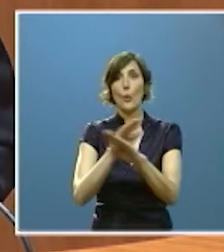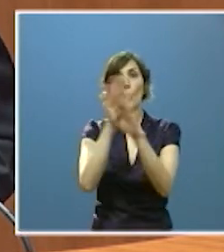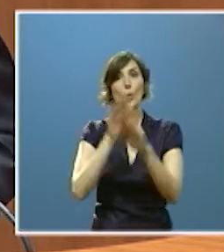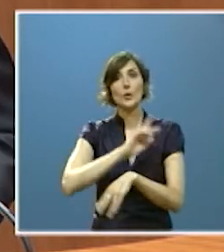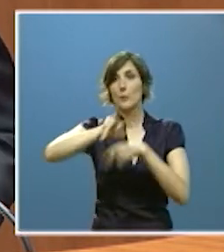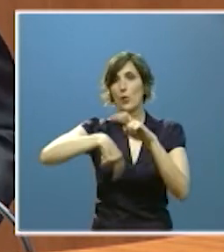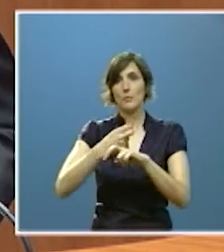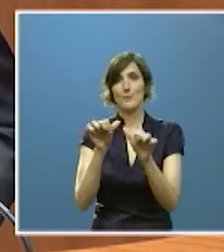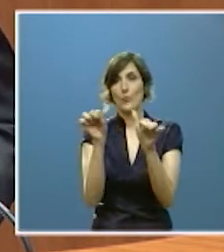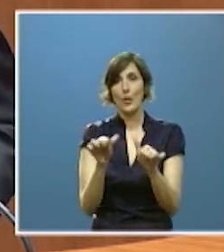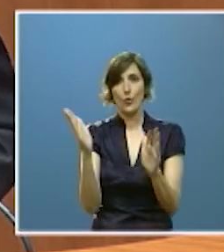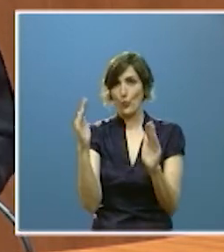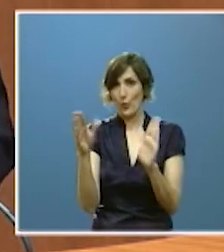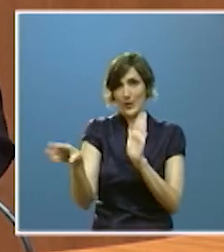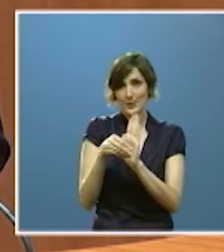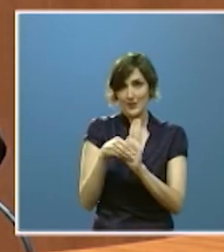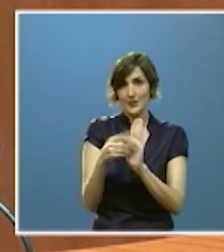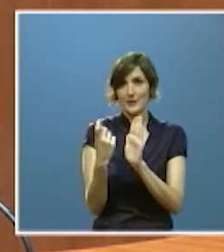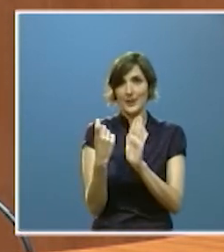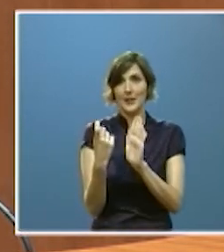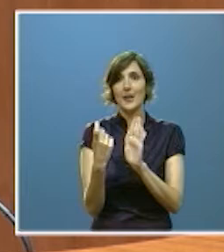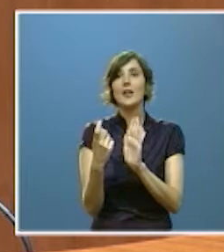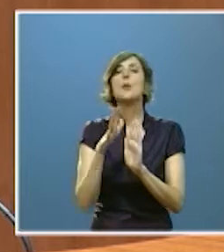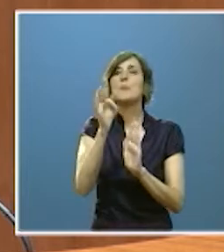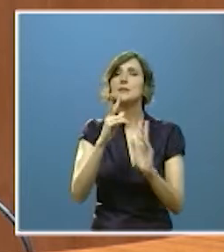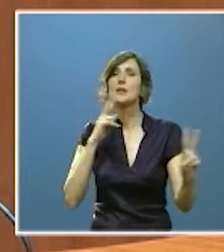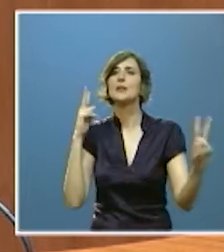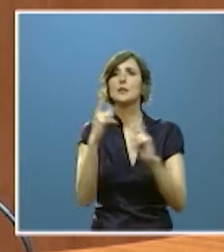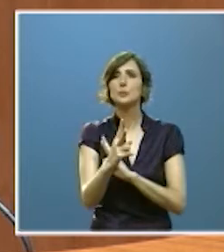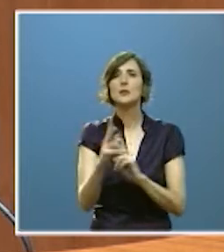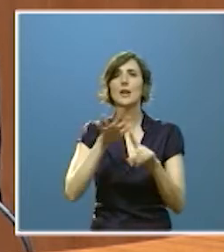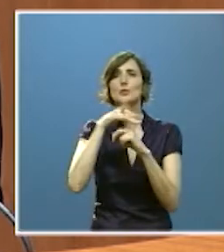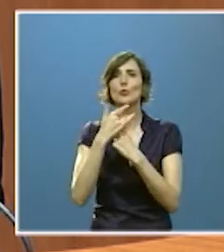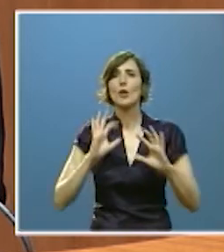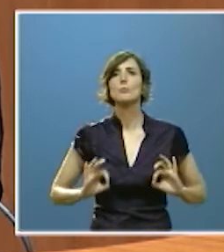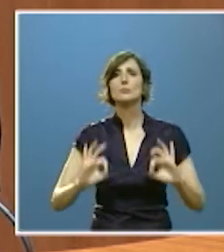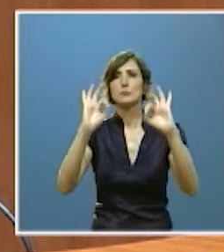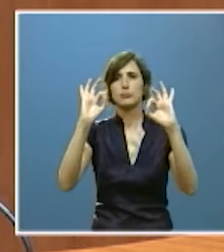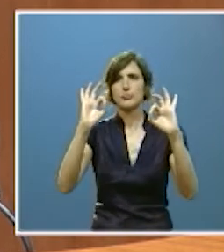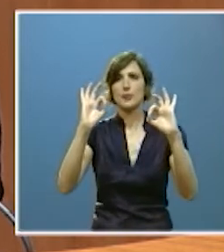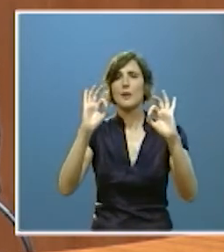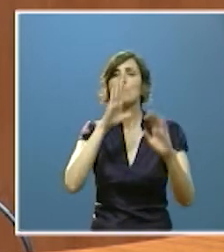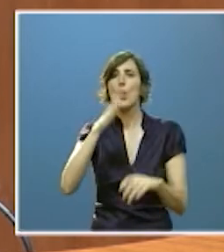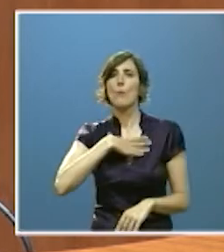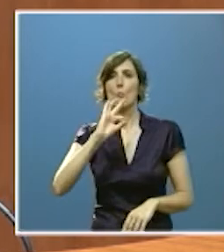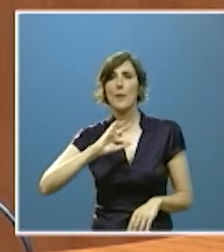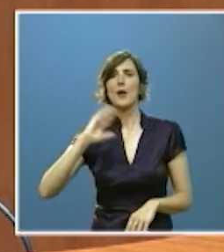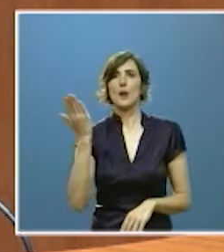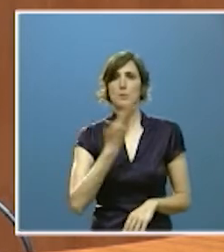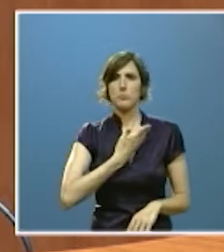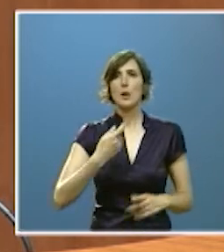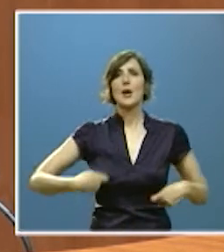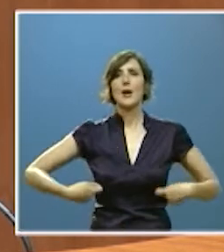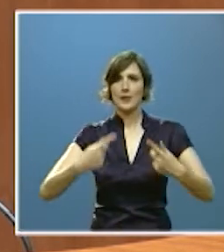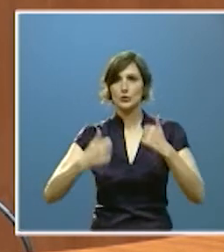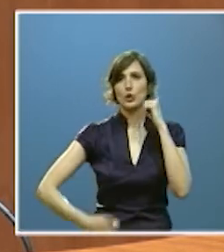y que responda además a las circunstancias que objetivamente condicionan y aumentan el coste efectivo